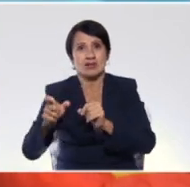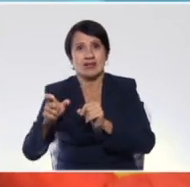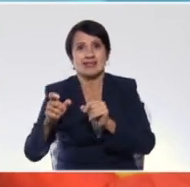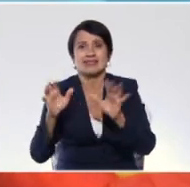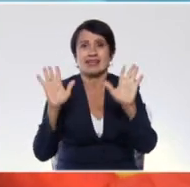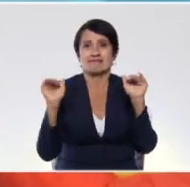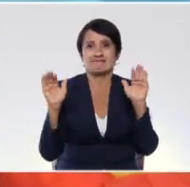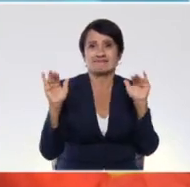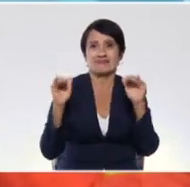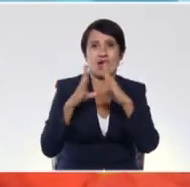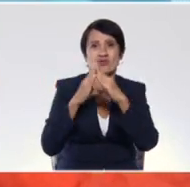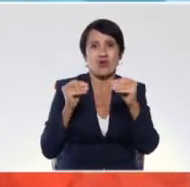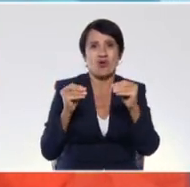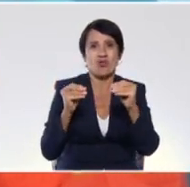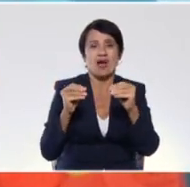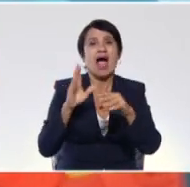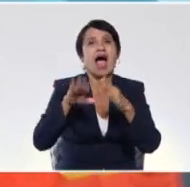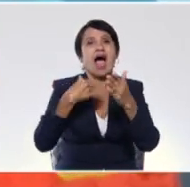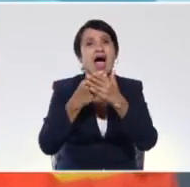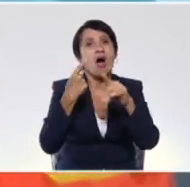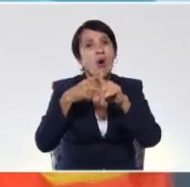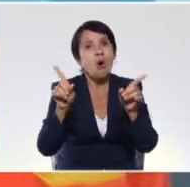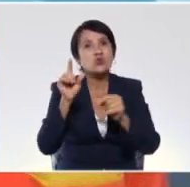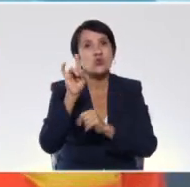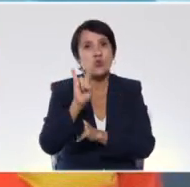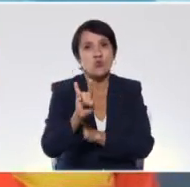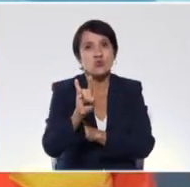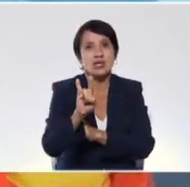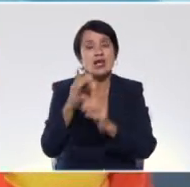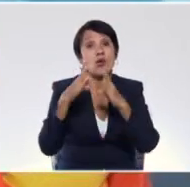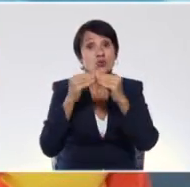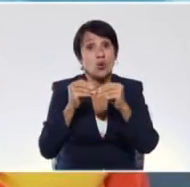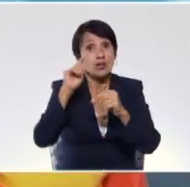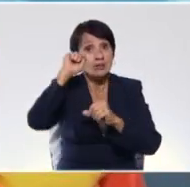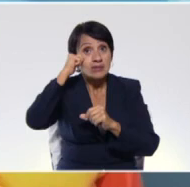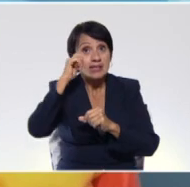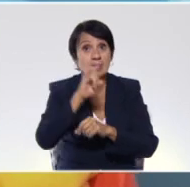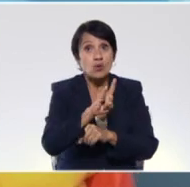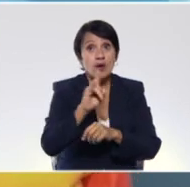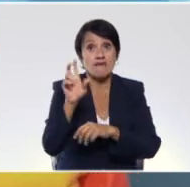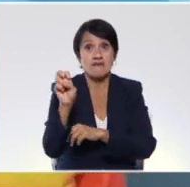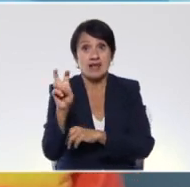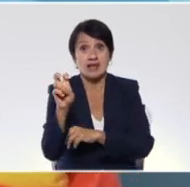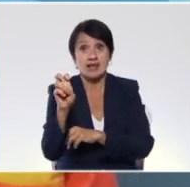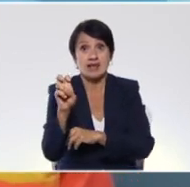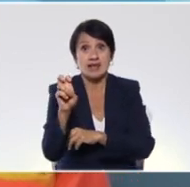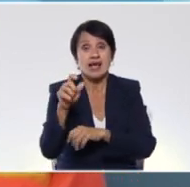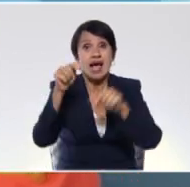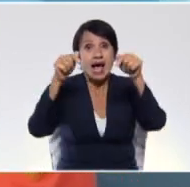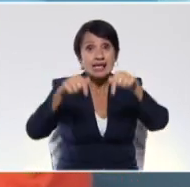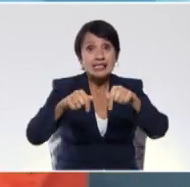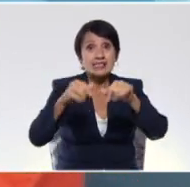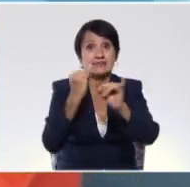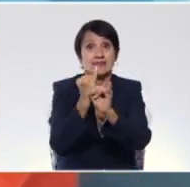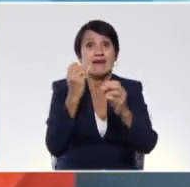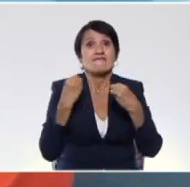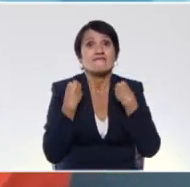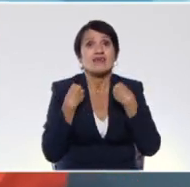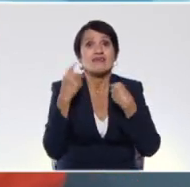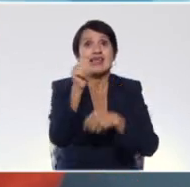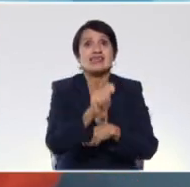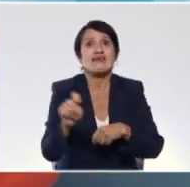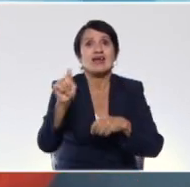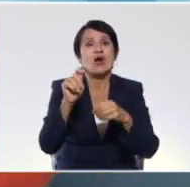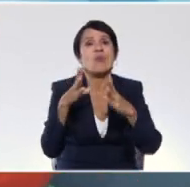despide, Sianja Colmenares. Hasta el próximo lunes. Recuerden, estamos de lunes a viernes por acá, por Vive TV.